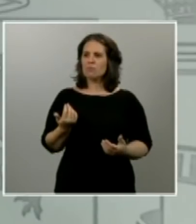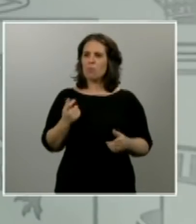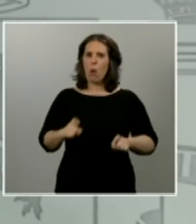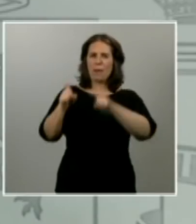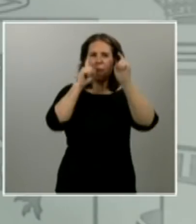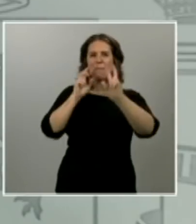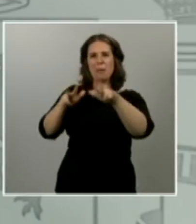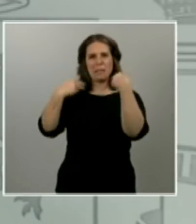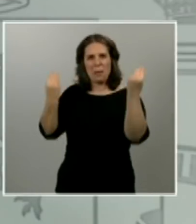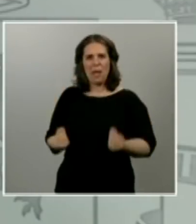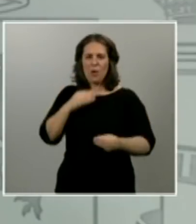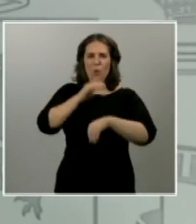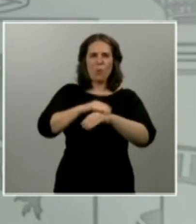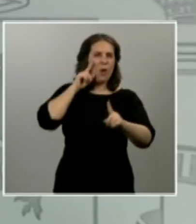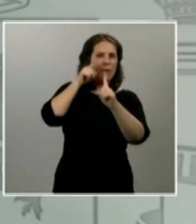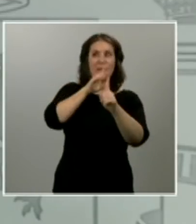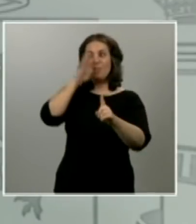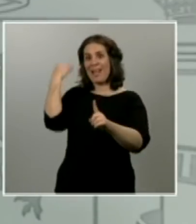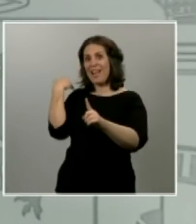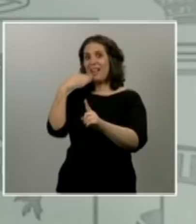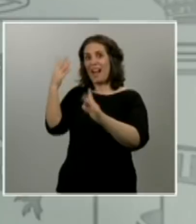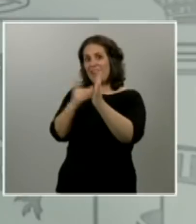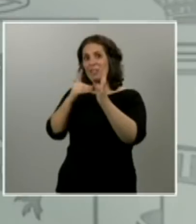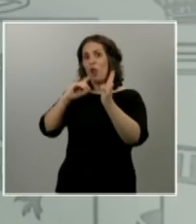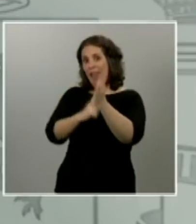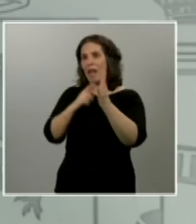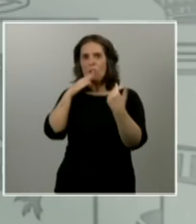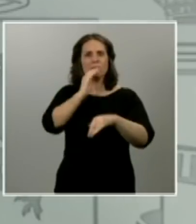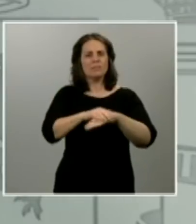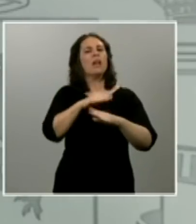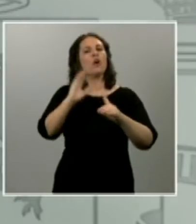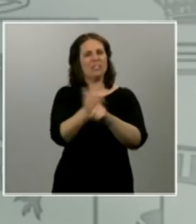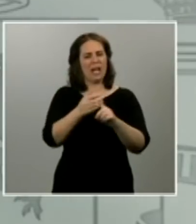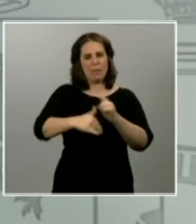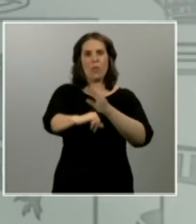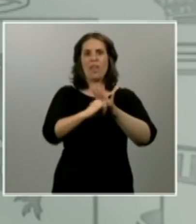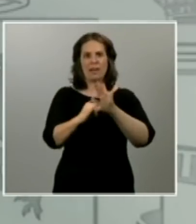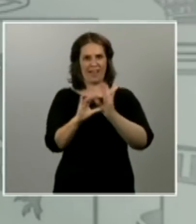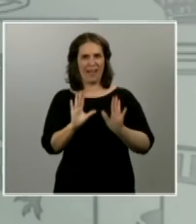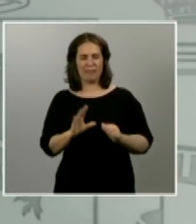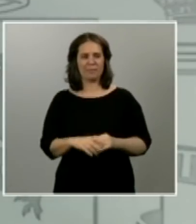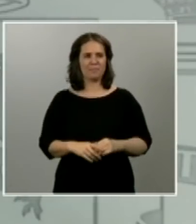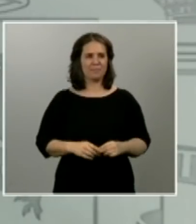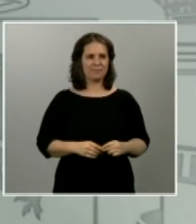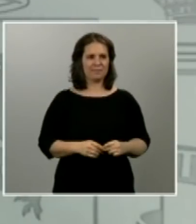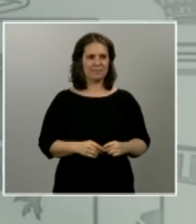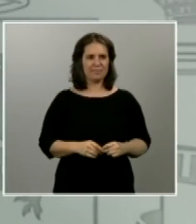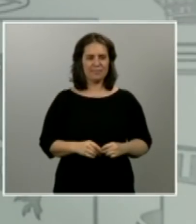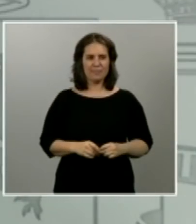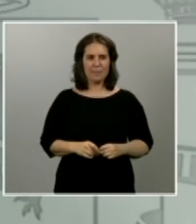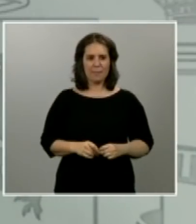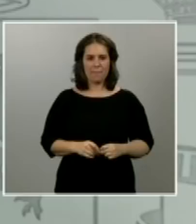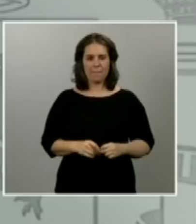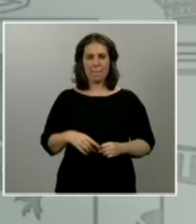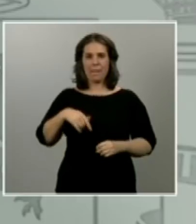nos habíamos marcado previamente a ese real decreto ley eso significa que después de que venza creo recordar el día 9 de